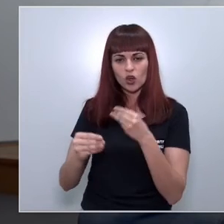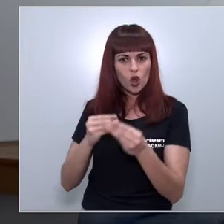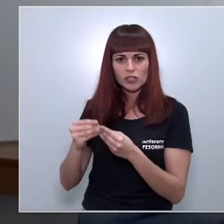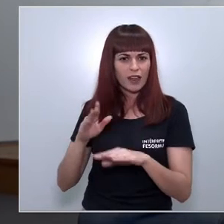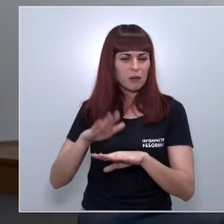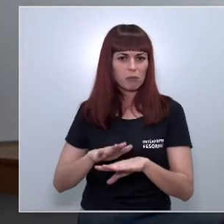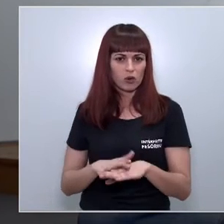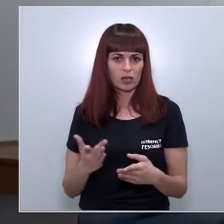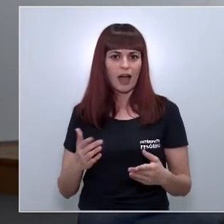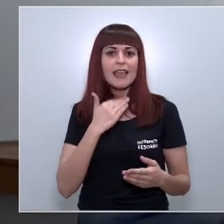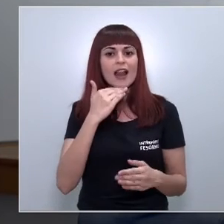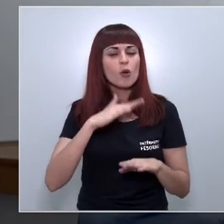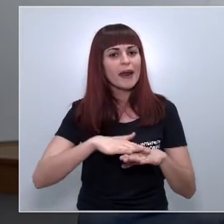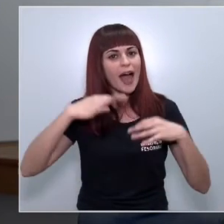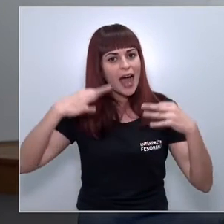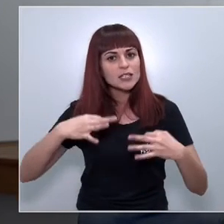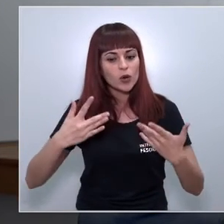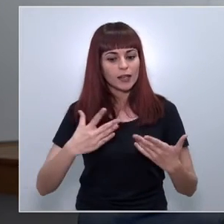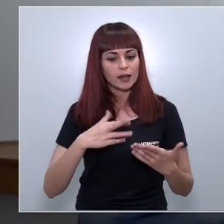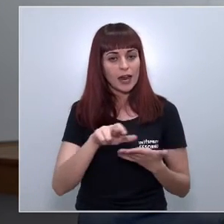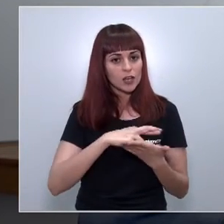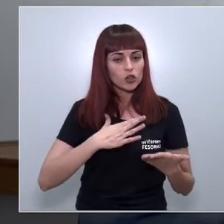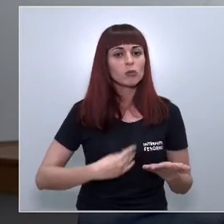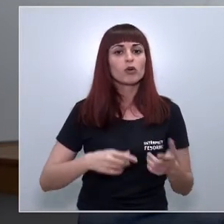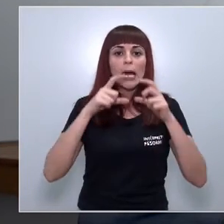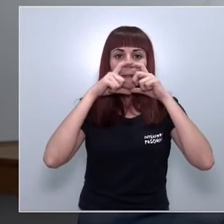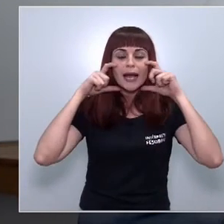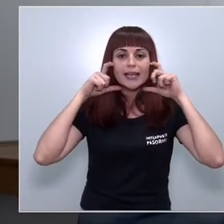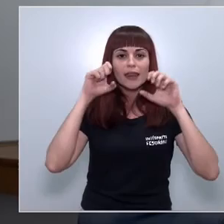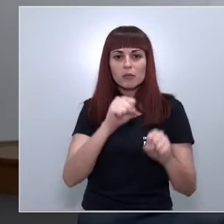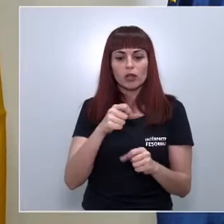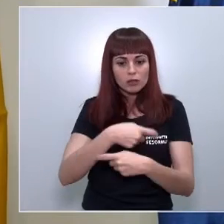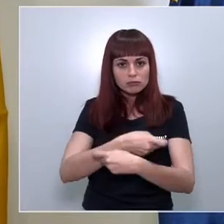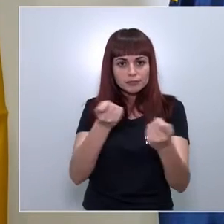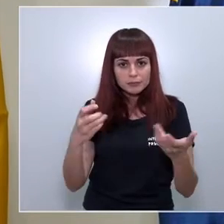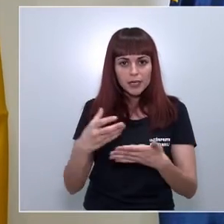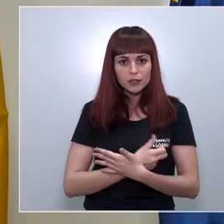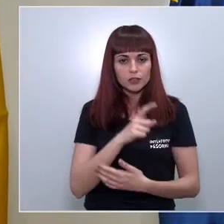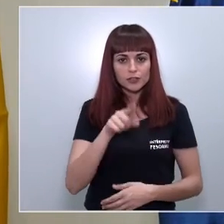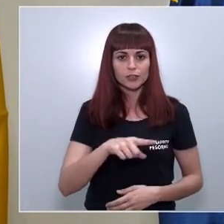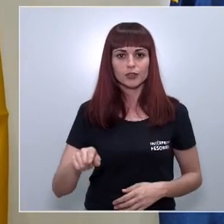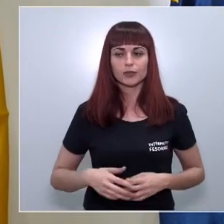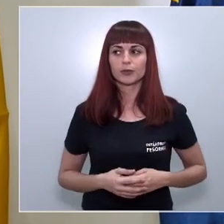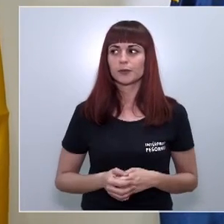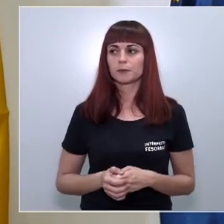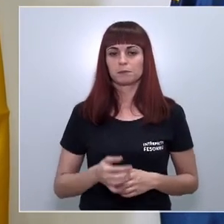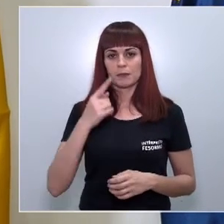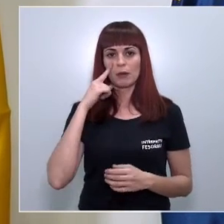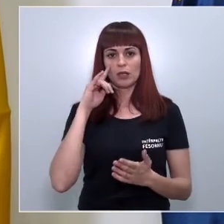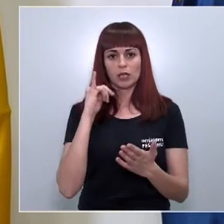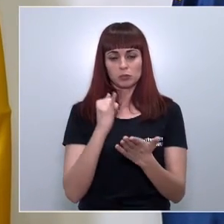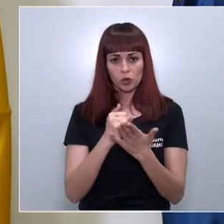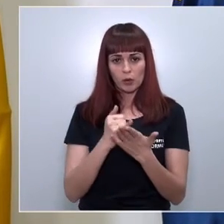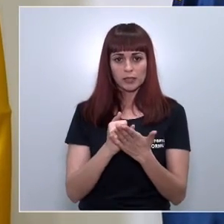un plan para asegurar que la población de la región de Murcia tenga garantizadas mascarillas de protección? Bueno los test a casos